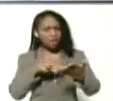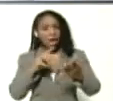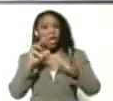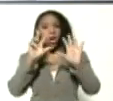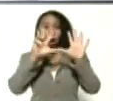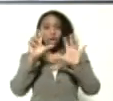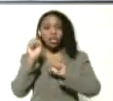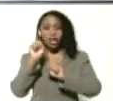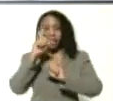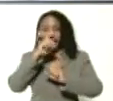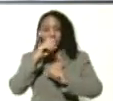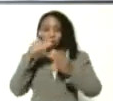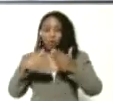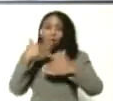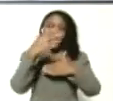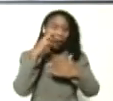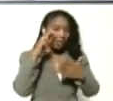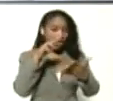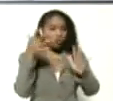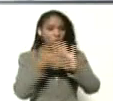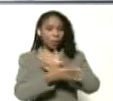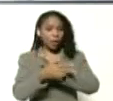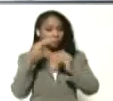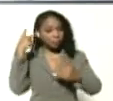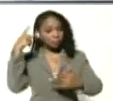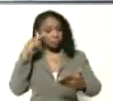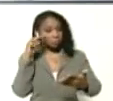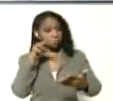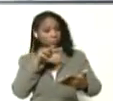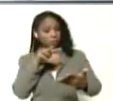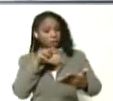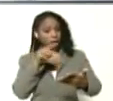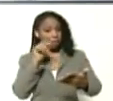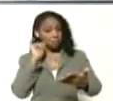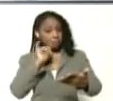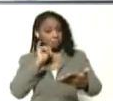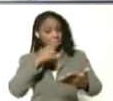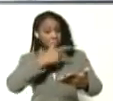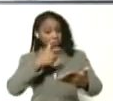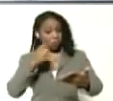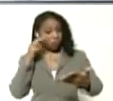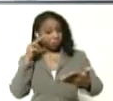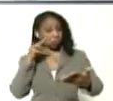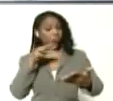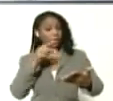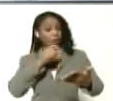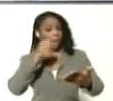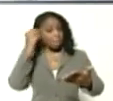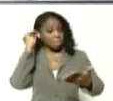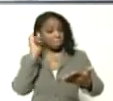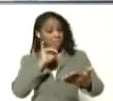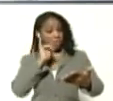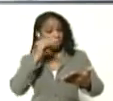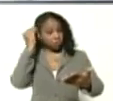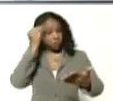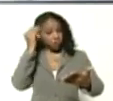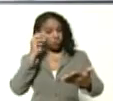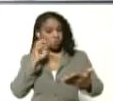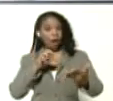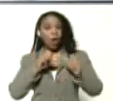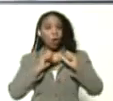después de José Martí, sobre la pedagogía y dice, los escribió la misma persona. El mismo pensamiento. La